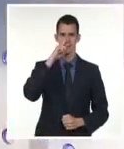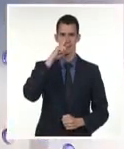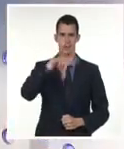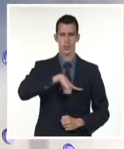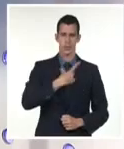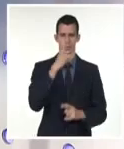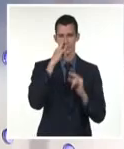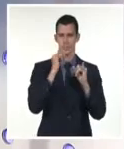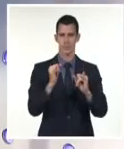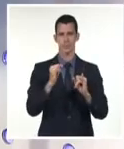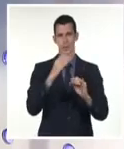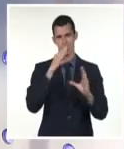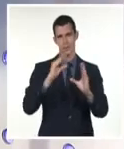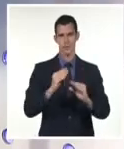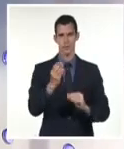finaliza las notas culturales. Buenas noches.